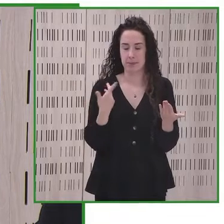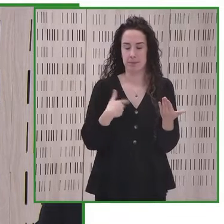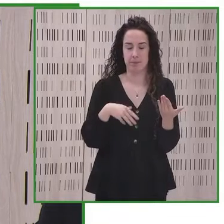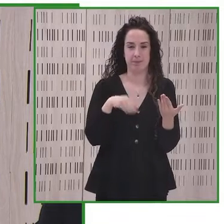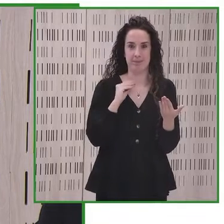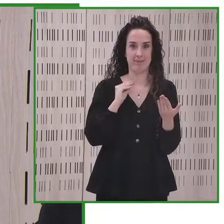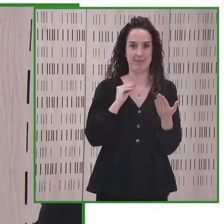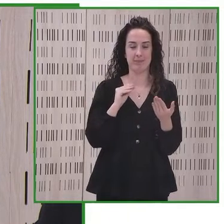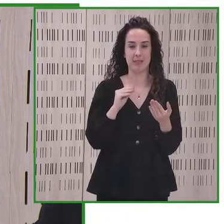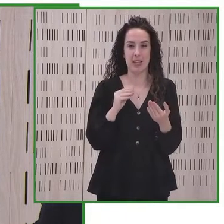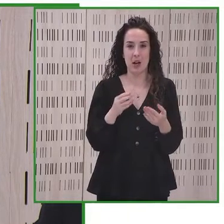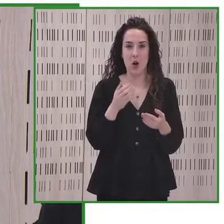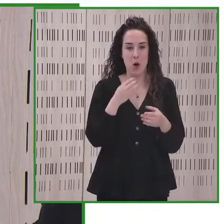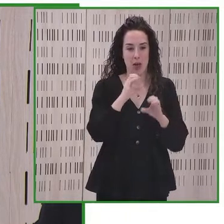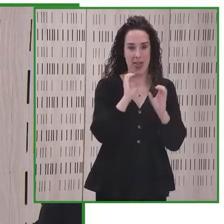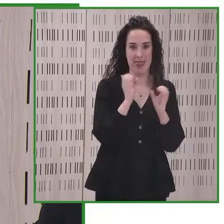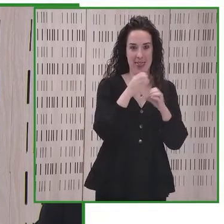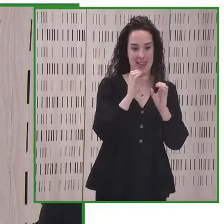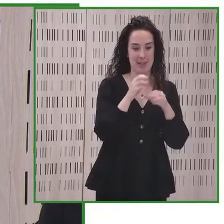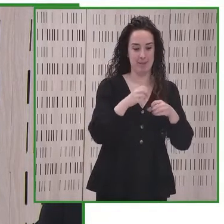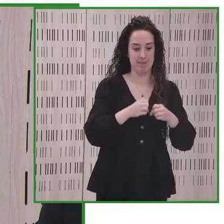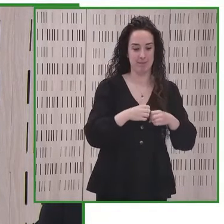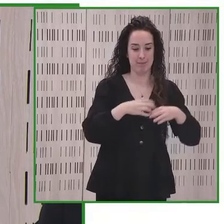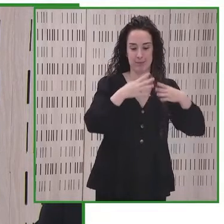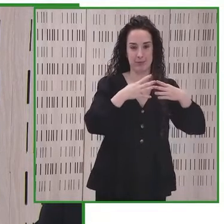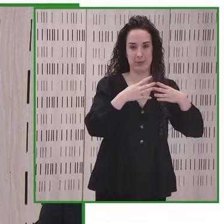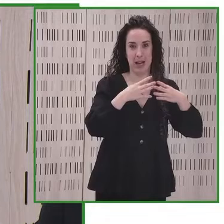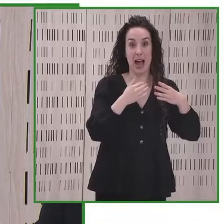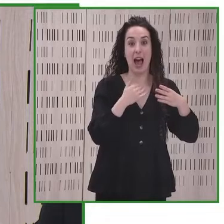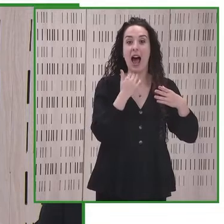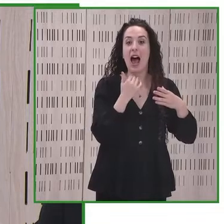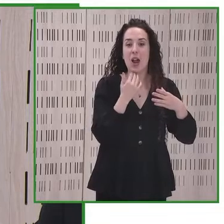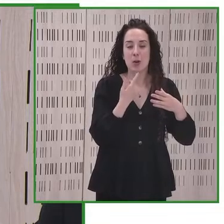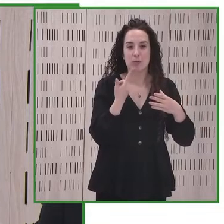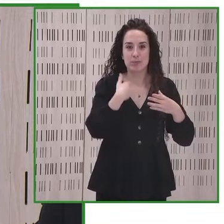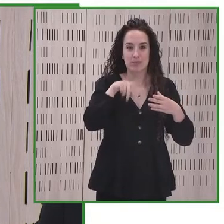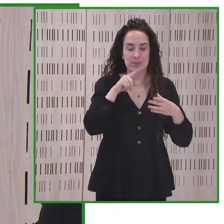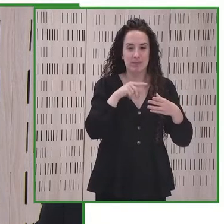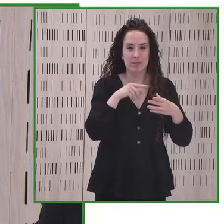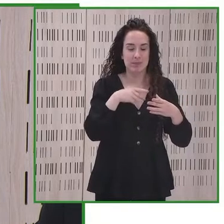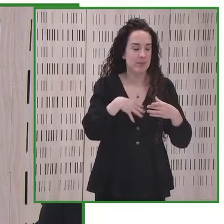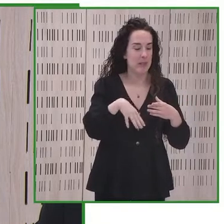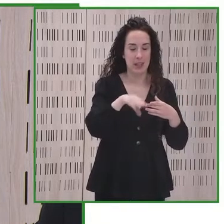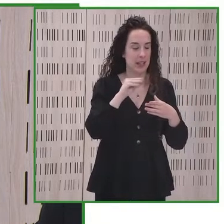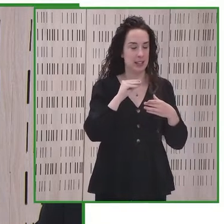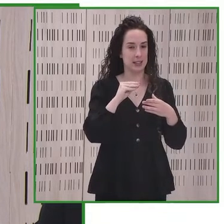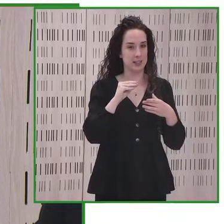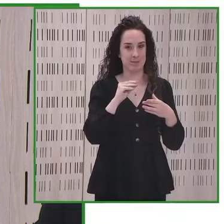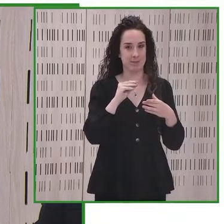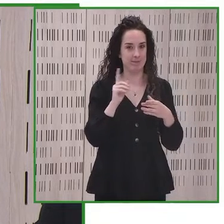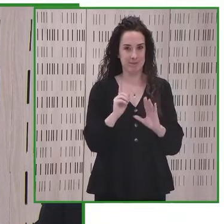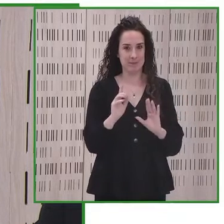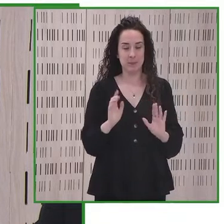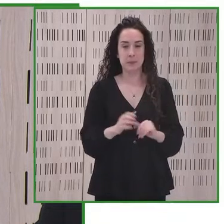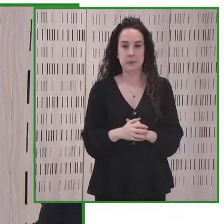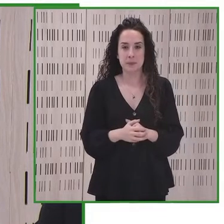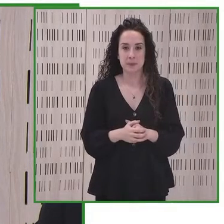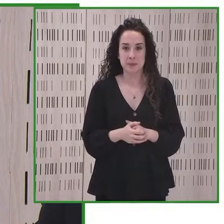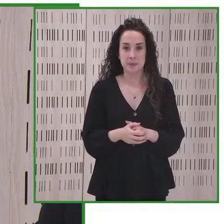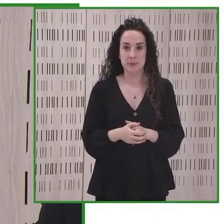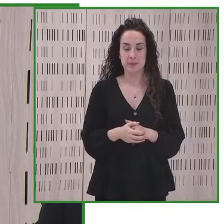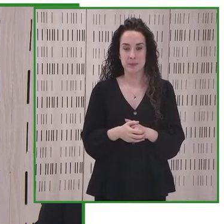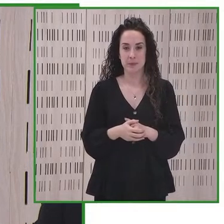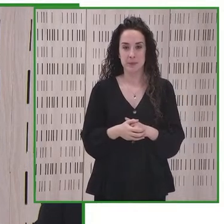o la unión de dos compuestos en una probeta nos proporcionan diagnósticos precisos y posibles curaciones a muchas